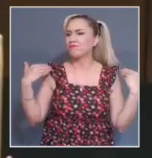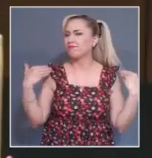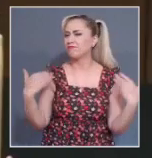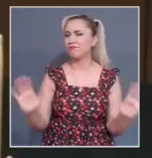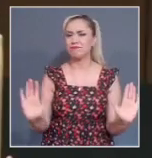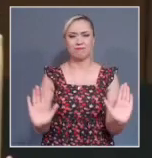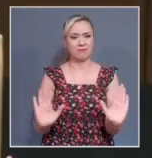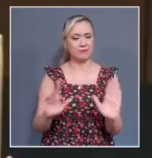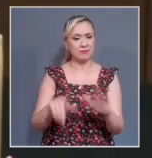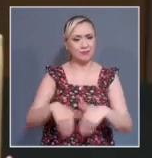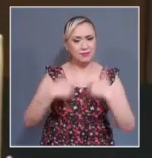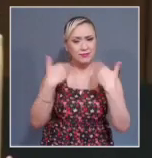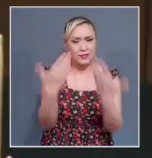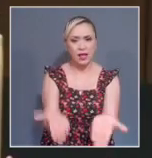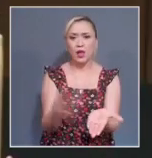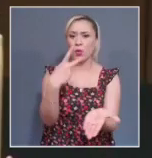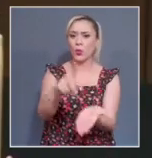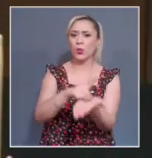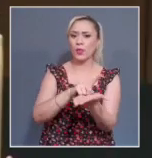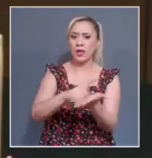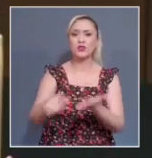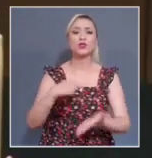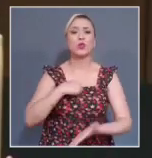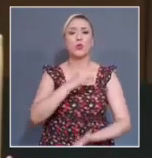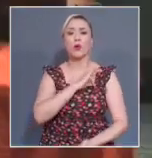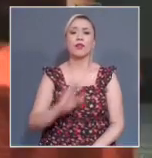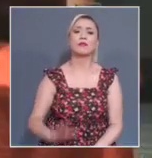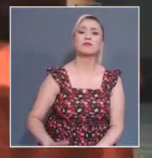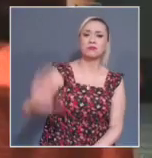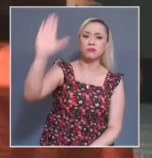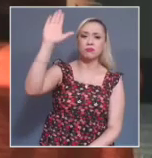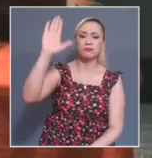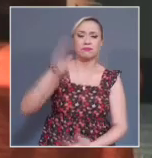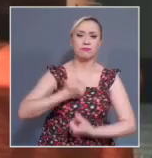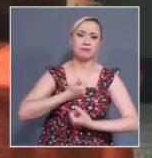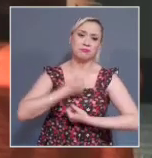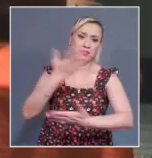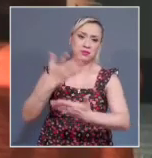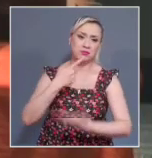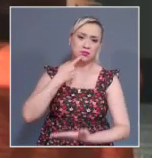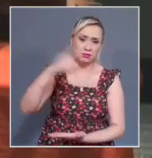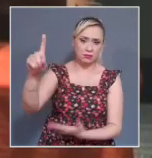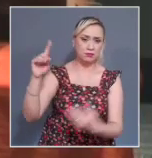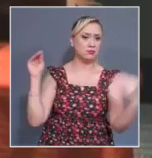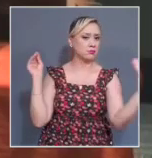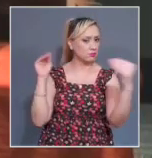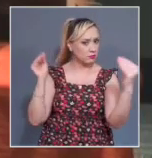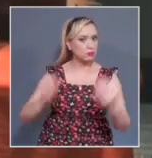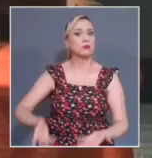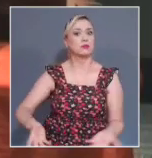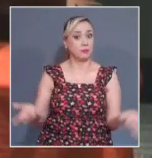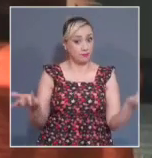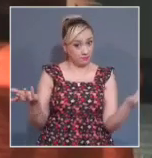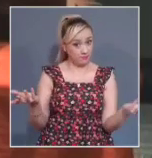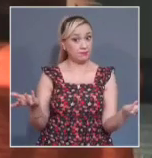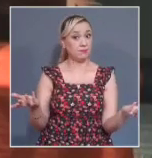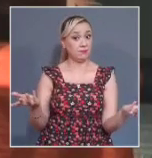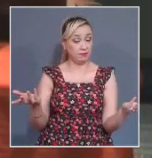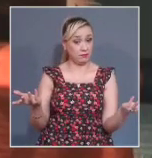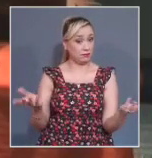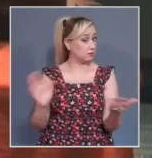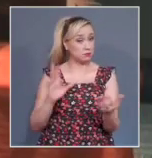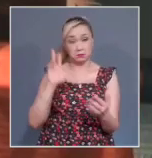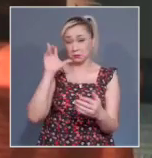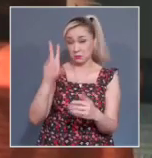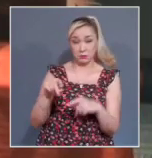voz en los procesos judiciales. La magistrada dijo que sin acceso a la justicia las desigualdades y